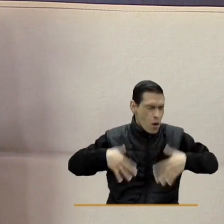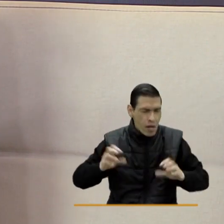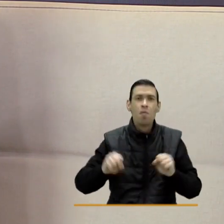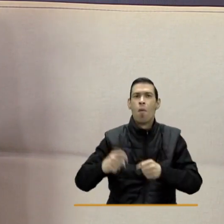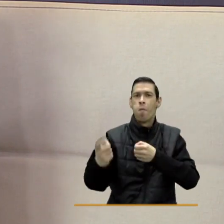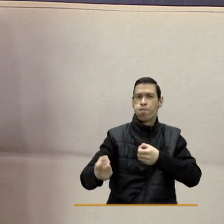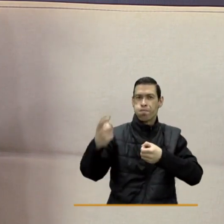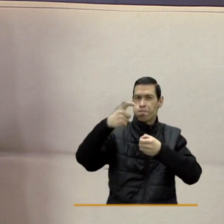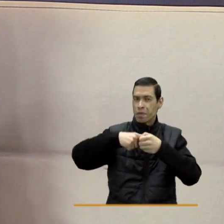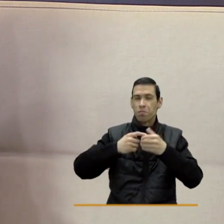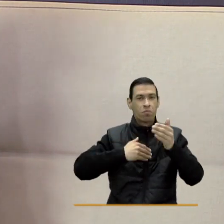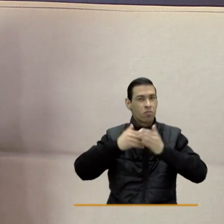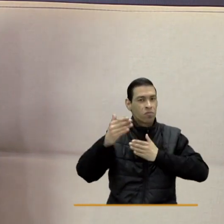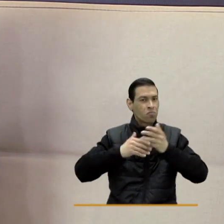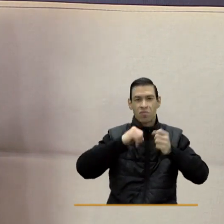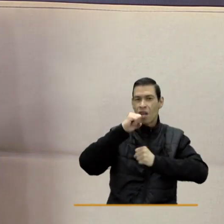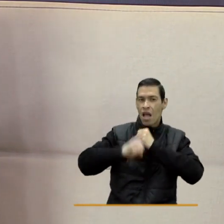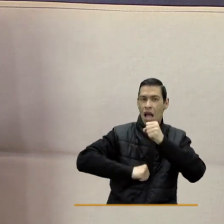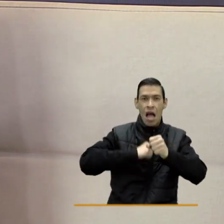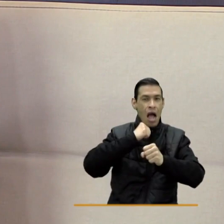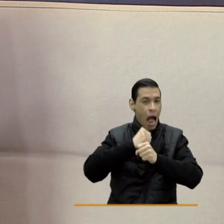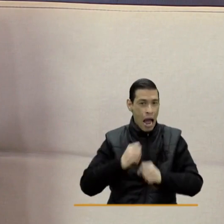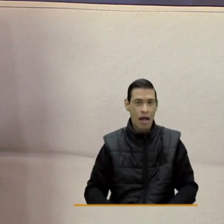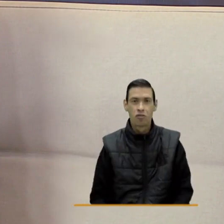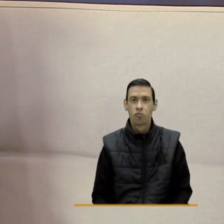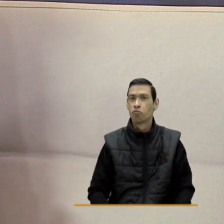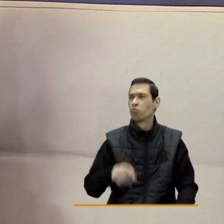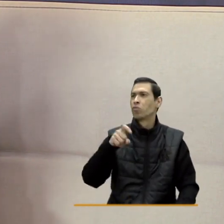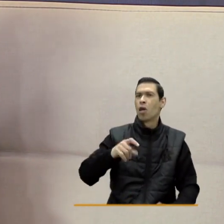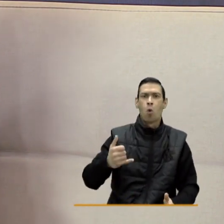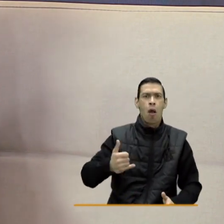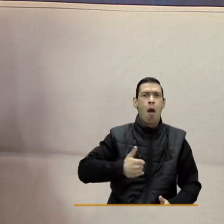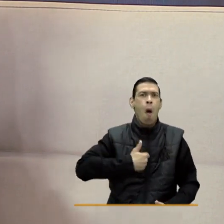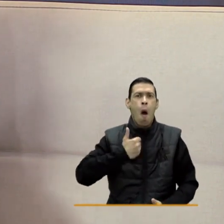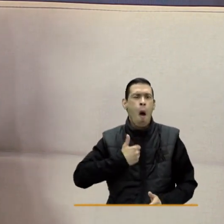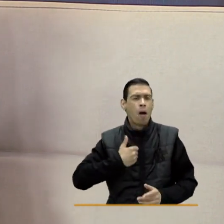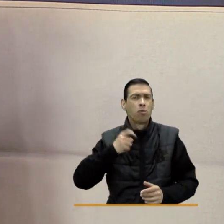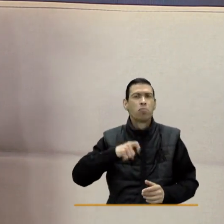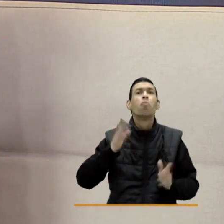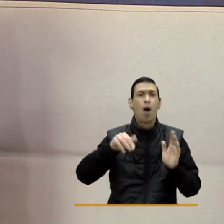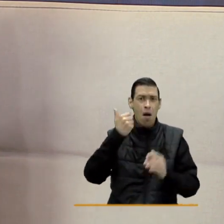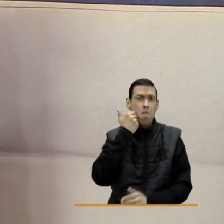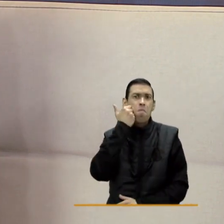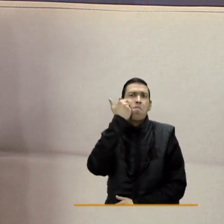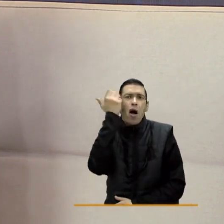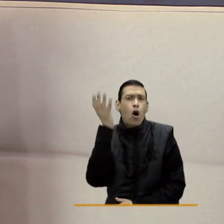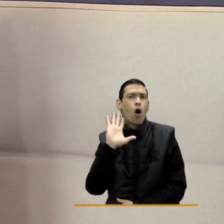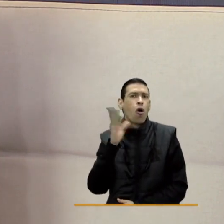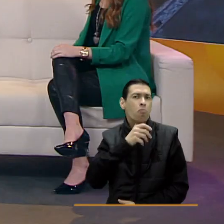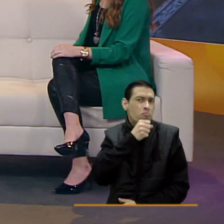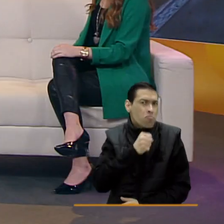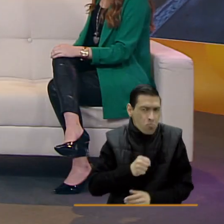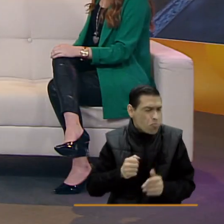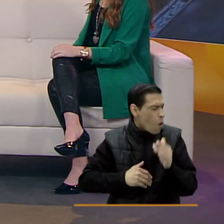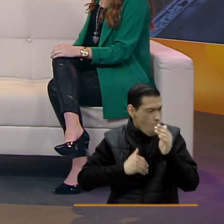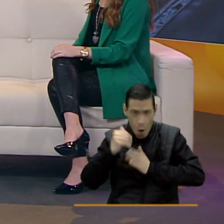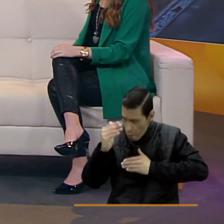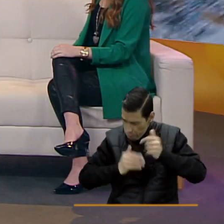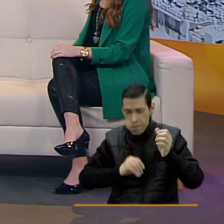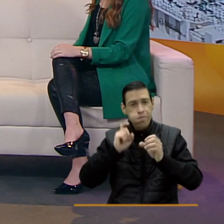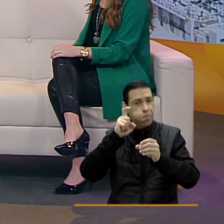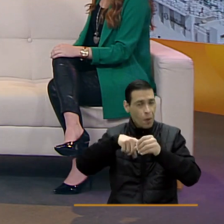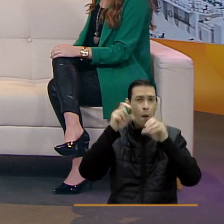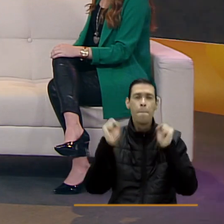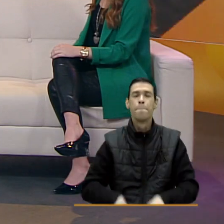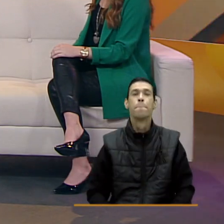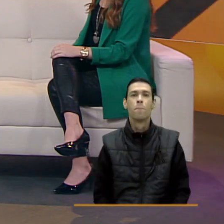programas, no importa la edad, no tiene que ser joven, puede tener una edad adulta o mayor, pero